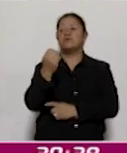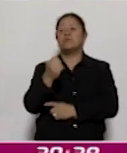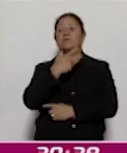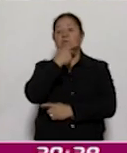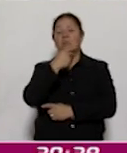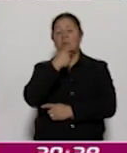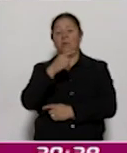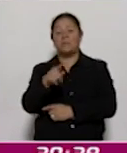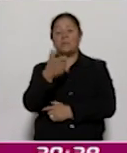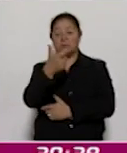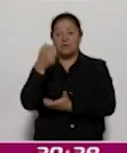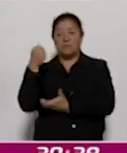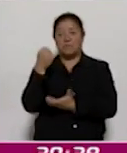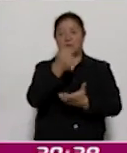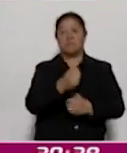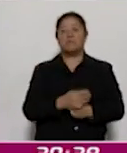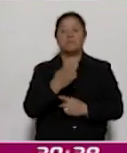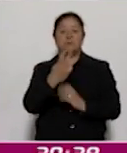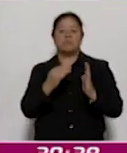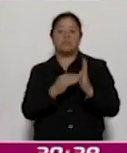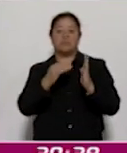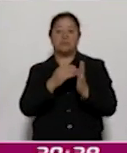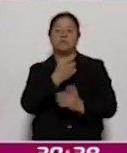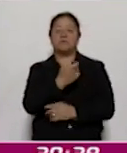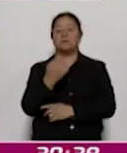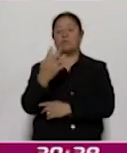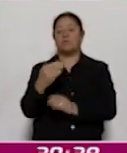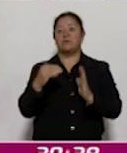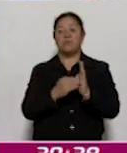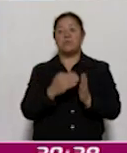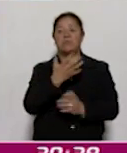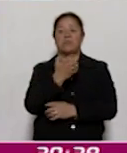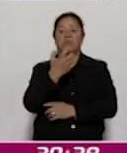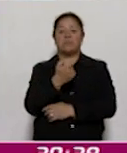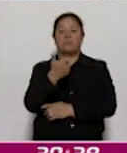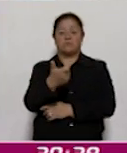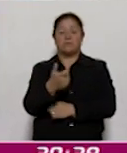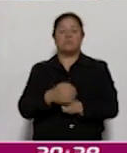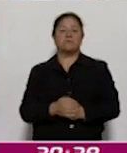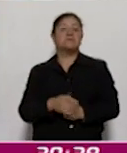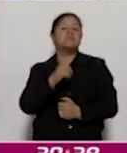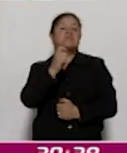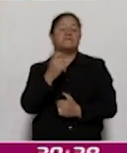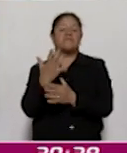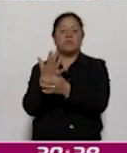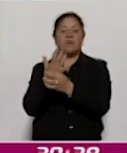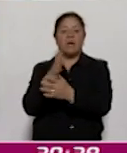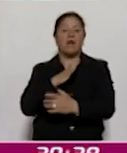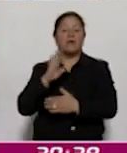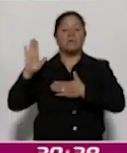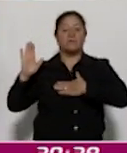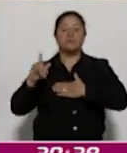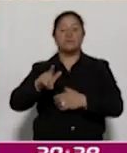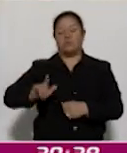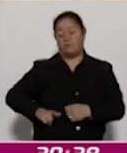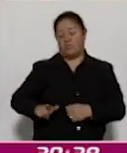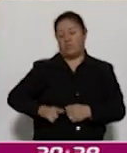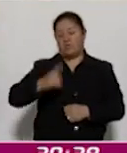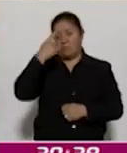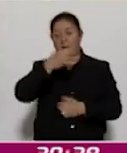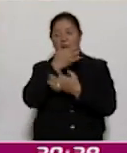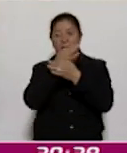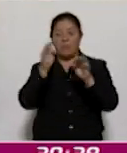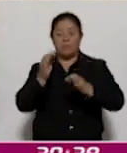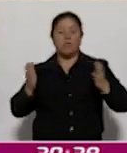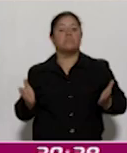hombres, con una inversión de 3.104.500 pesos, lo que demuestra el compromiso del gobierno por promover la